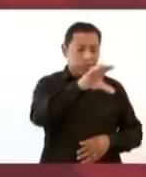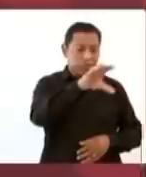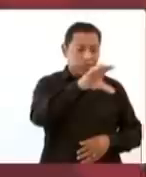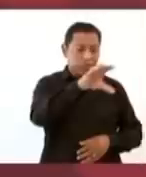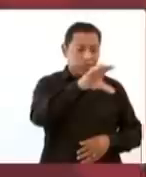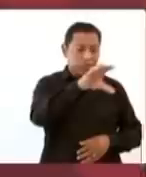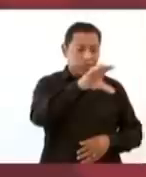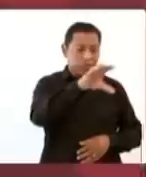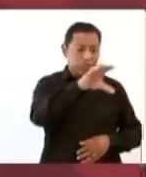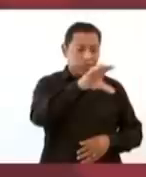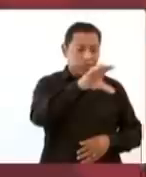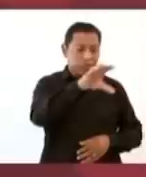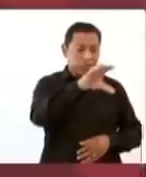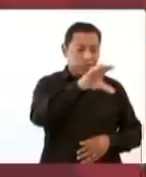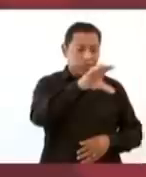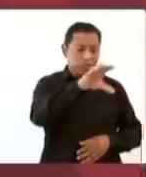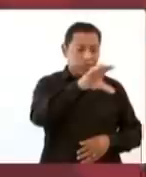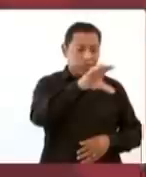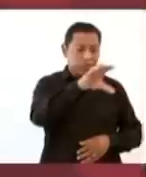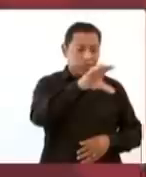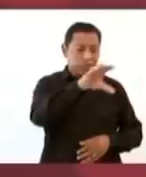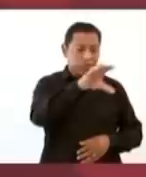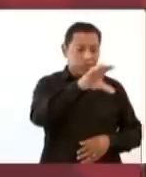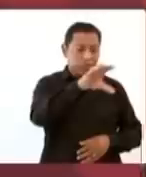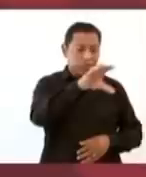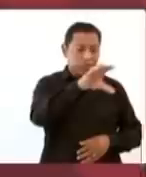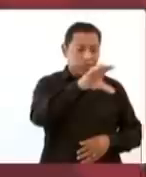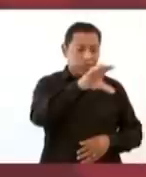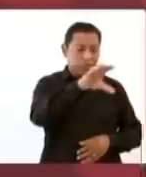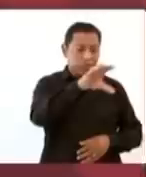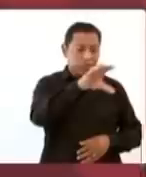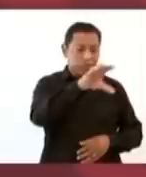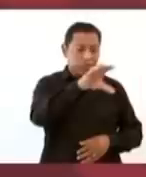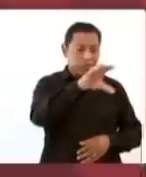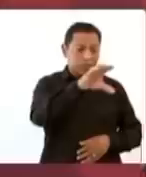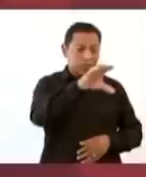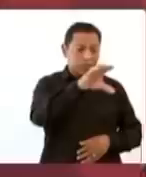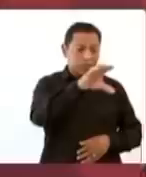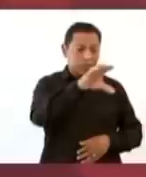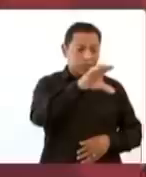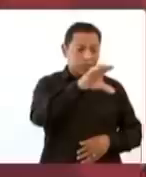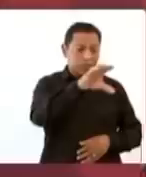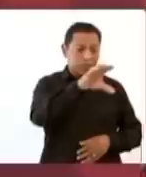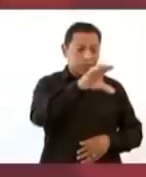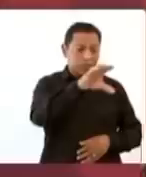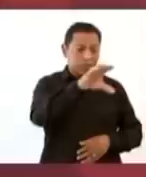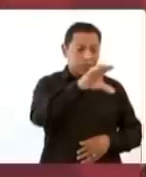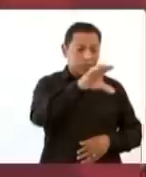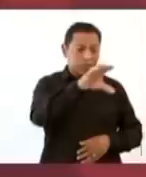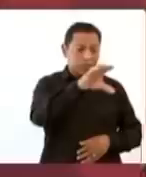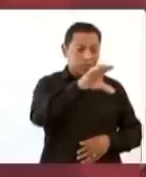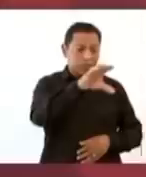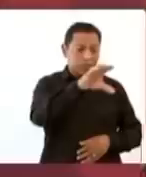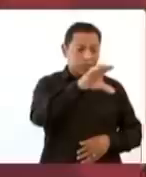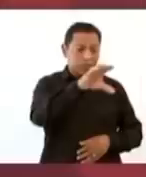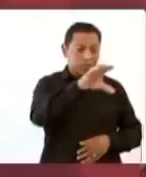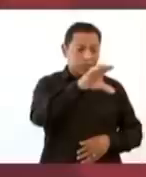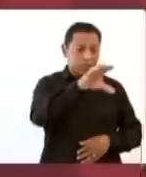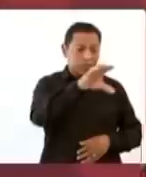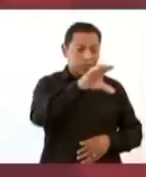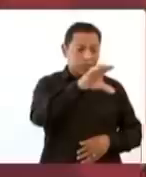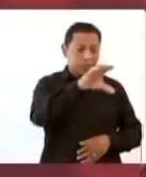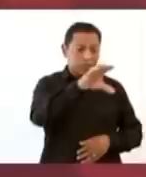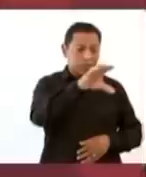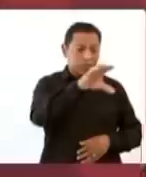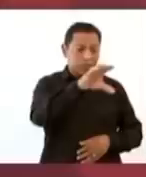riesgos, no tiene nada. Y no tienen ni los dividendos. Si es que el tren maya va a ser viable y va a